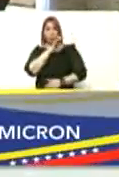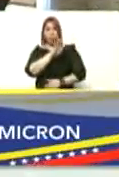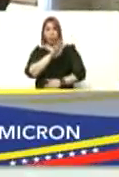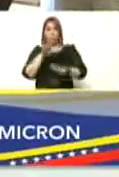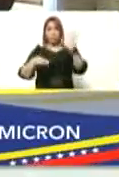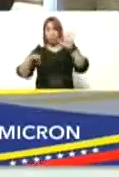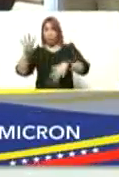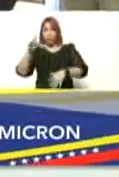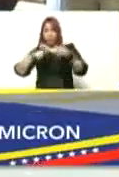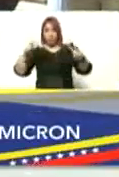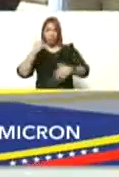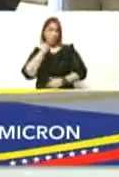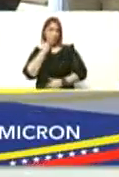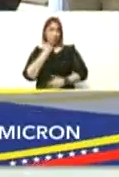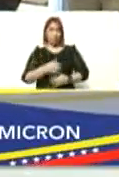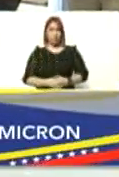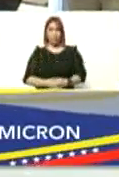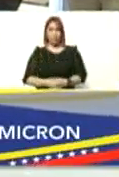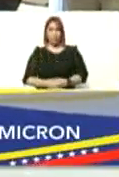catorce casos